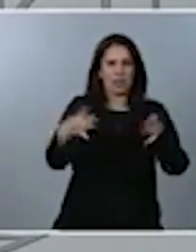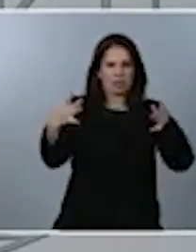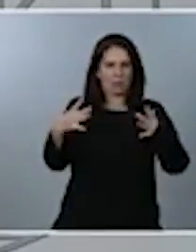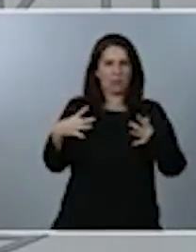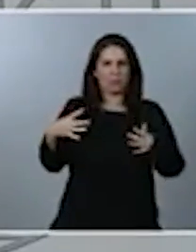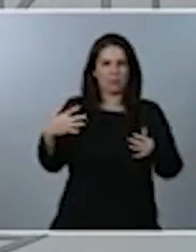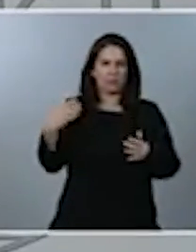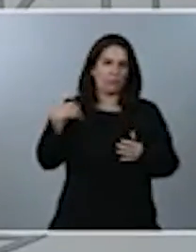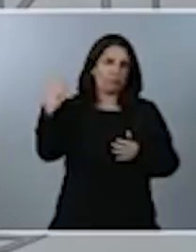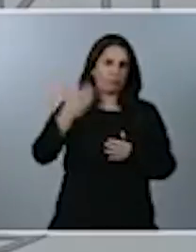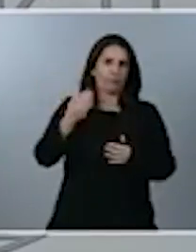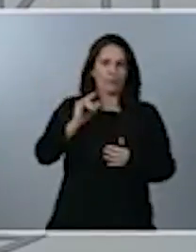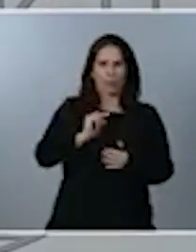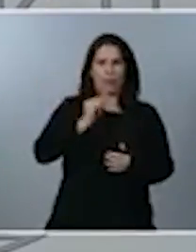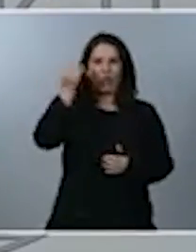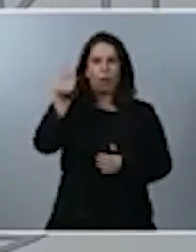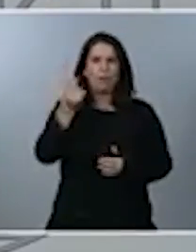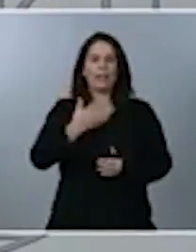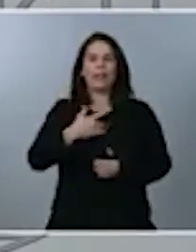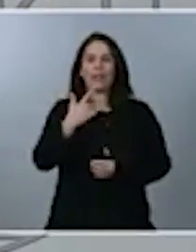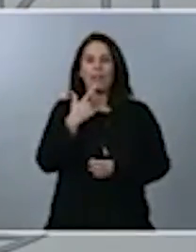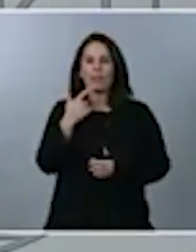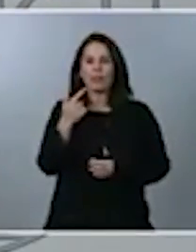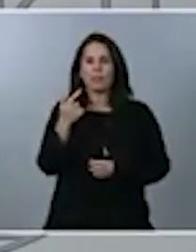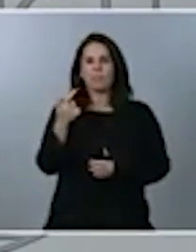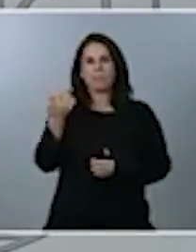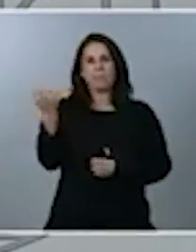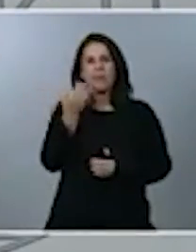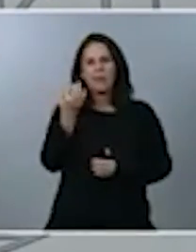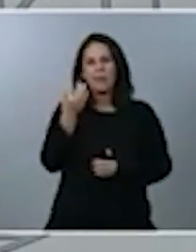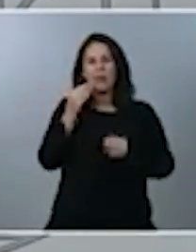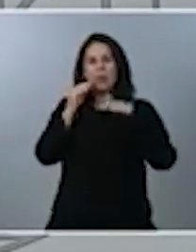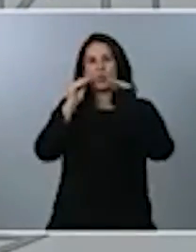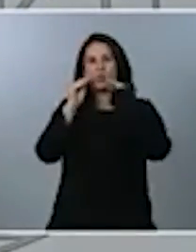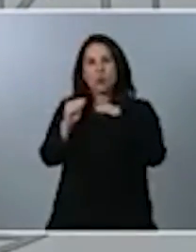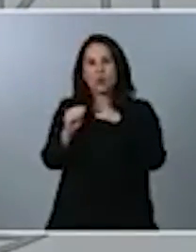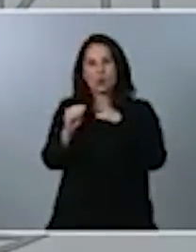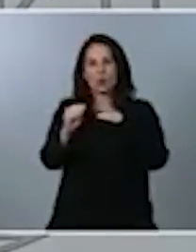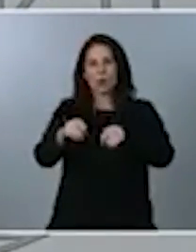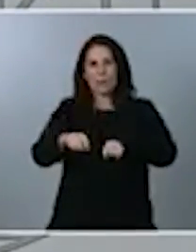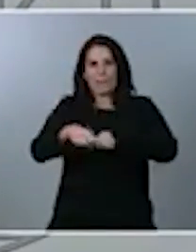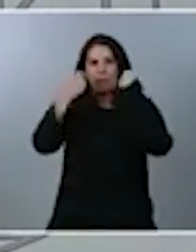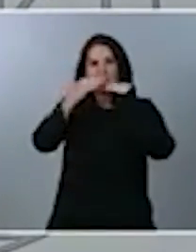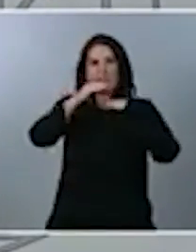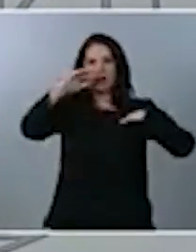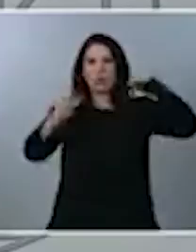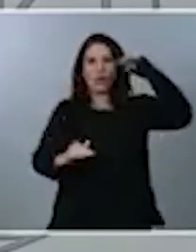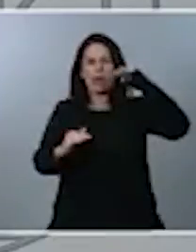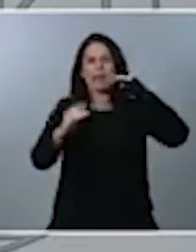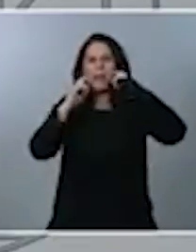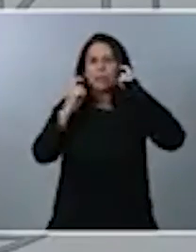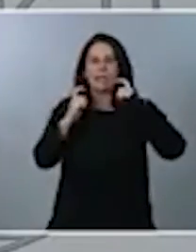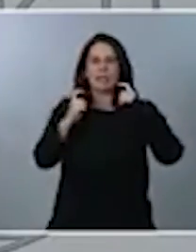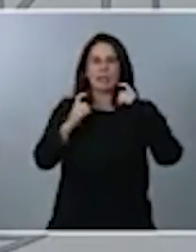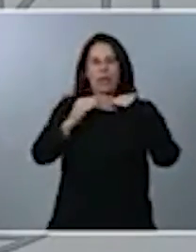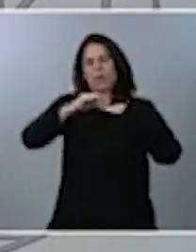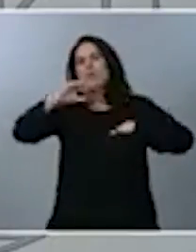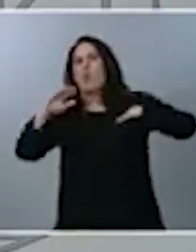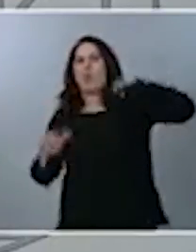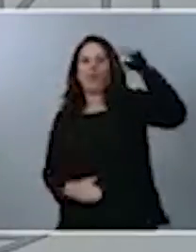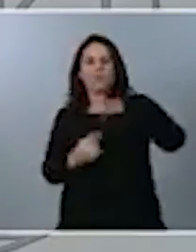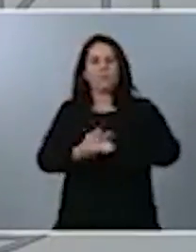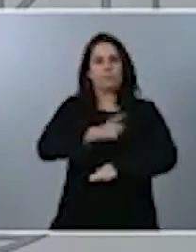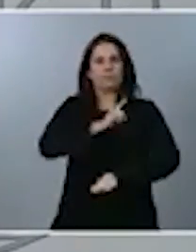cuidado con que el virus no acreciente esa brecha social, esa brecha de desigualdad. Por eso, la lucha contra la pobreza y la exclusión